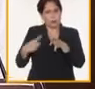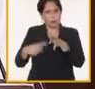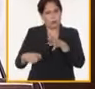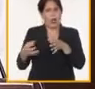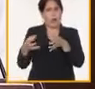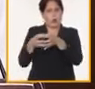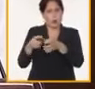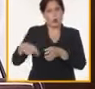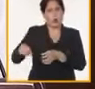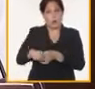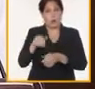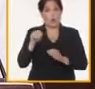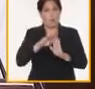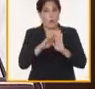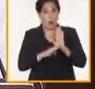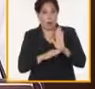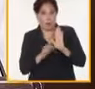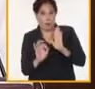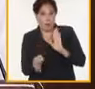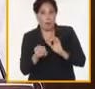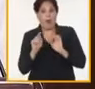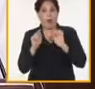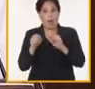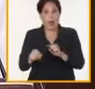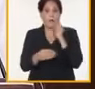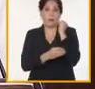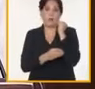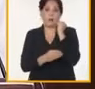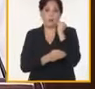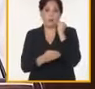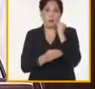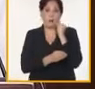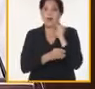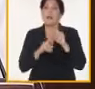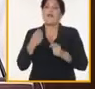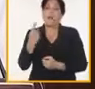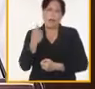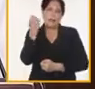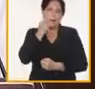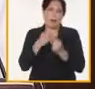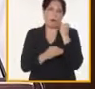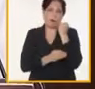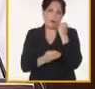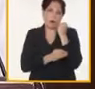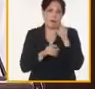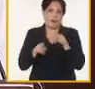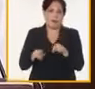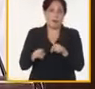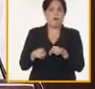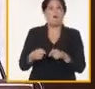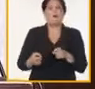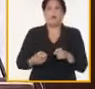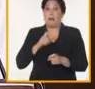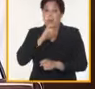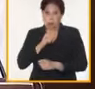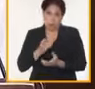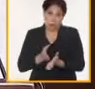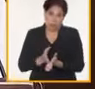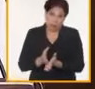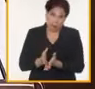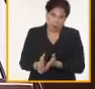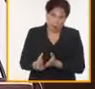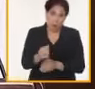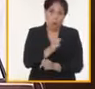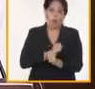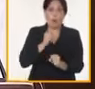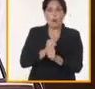En este programa, existen potencialidades por explotar, teniendo en cuenta que persisten deficiencias en el